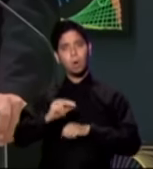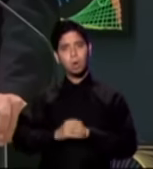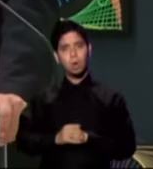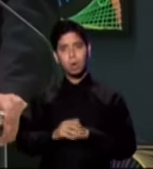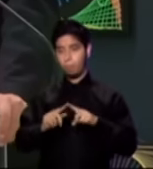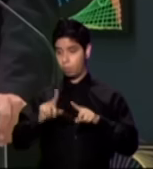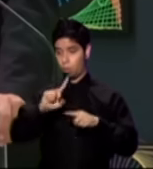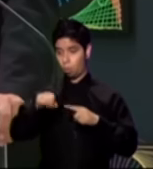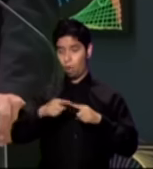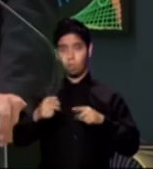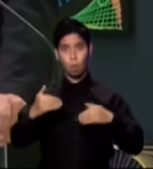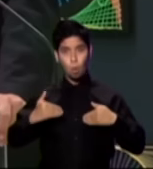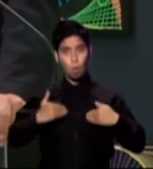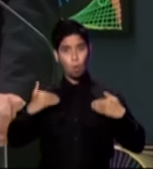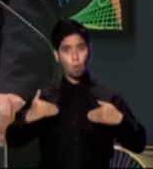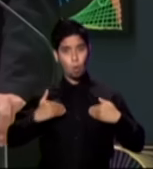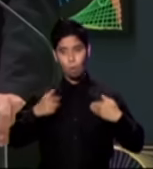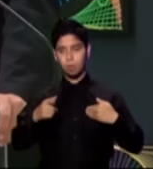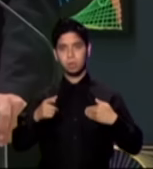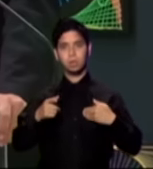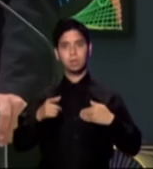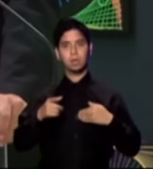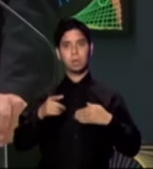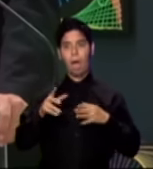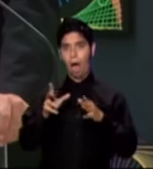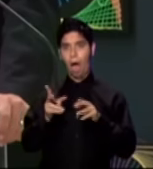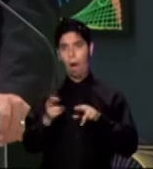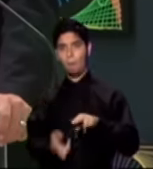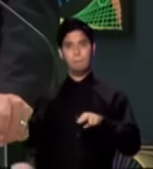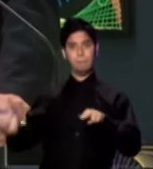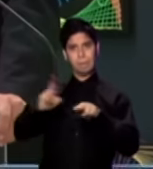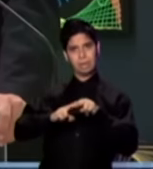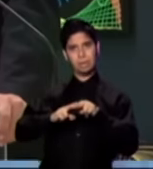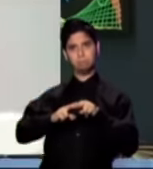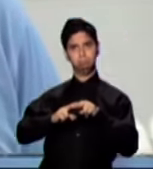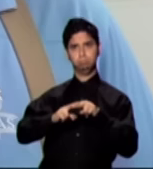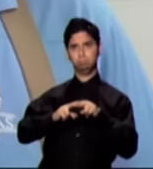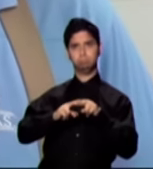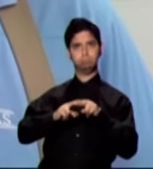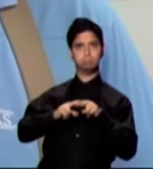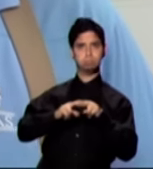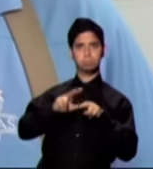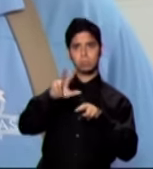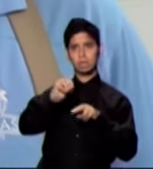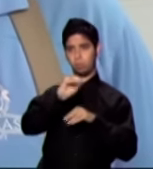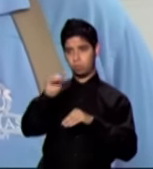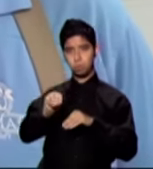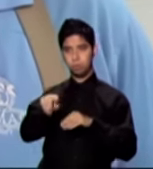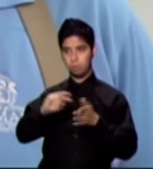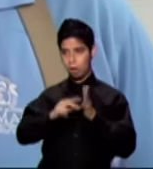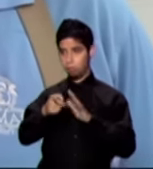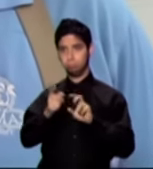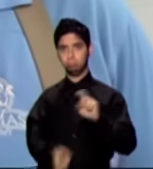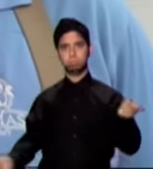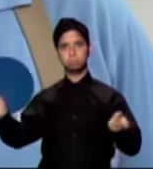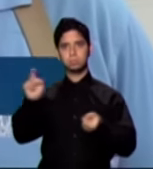aumenta 22% de un año a otro su aprovechamiento escolar, eso es un cambio dramático. Ellos están muy entusiasmados con el proyecto.